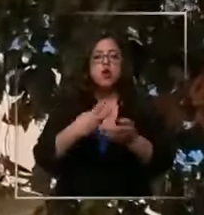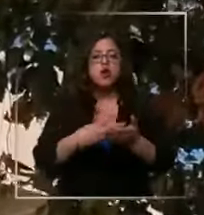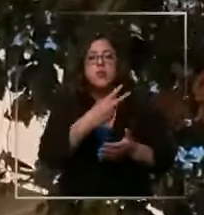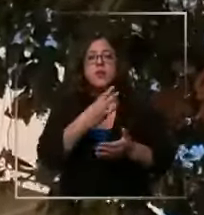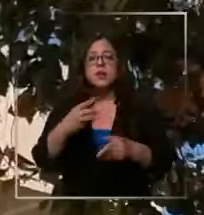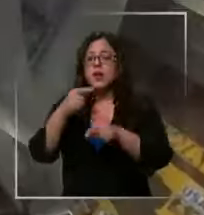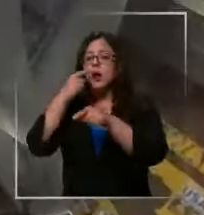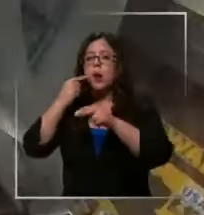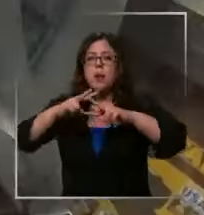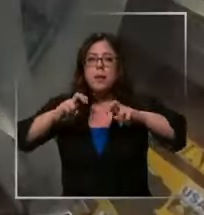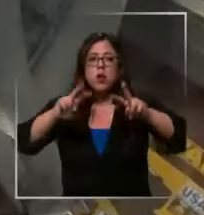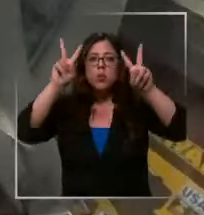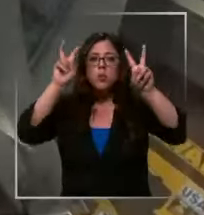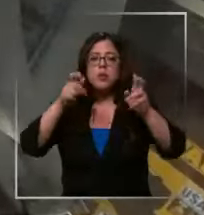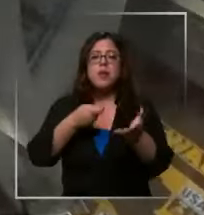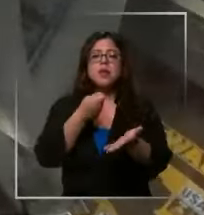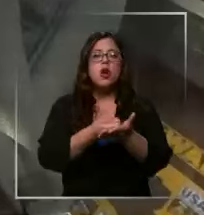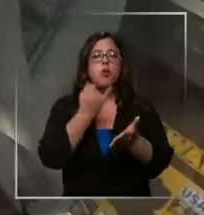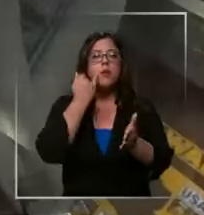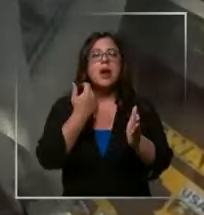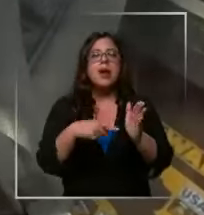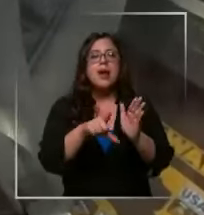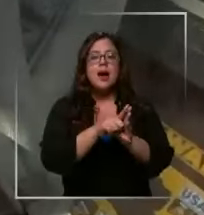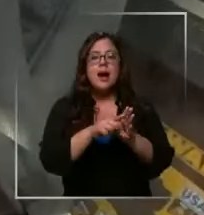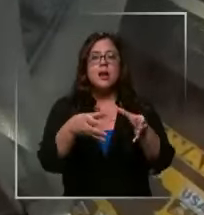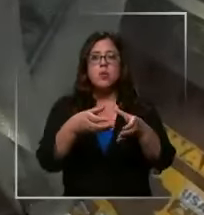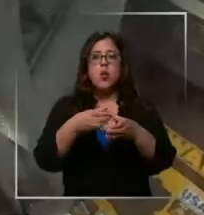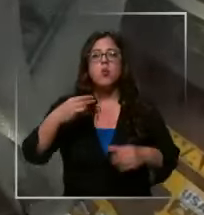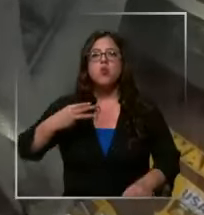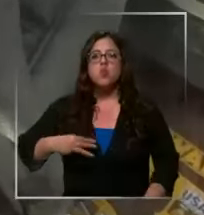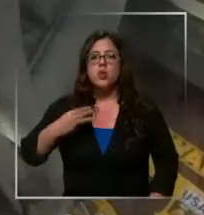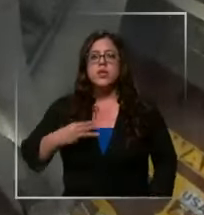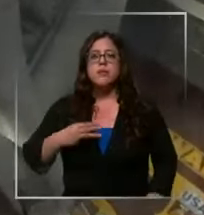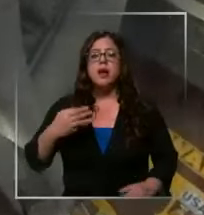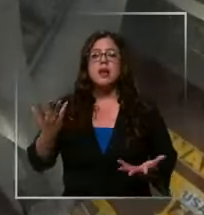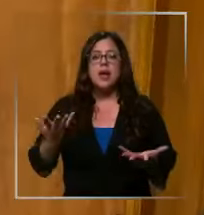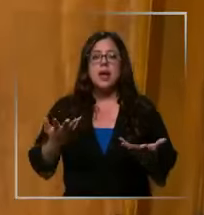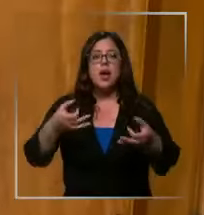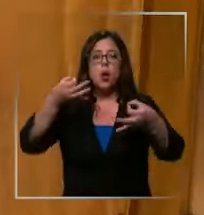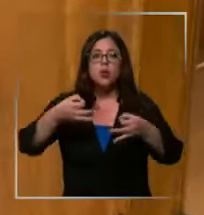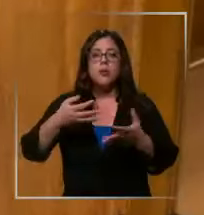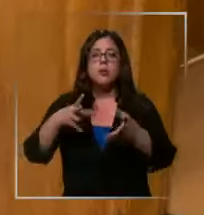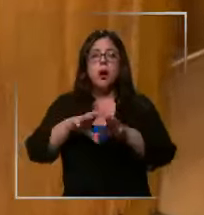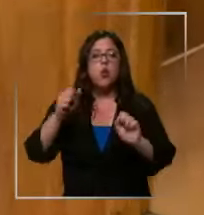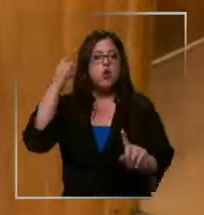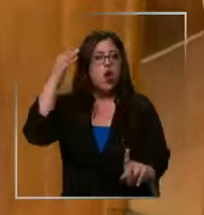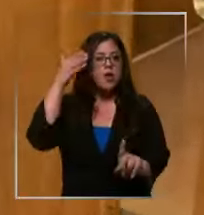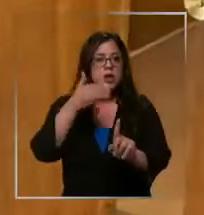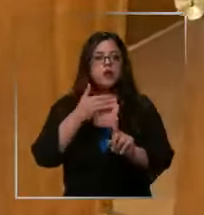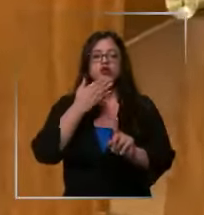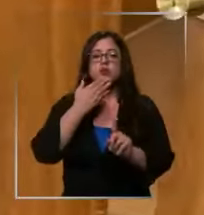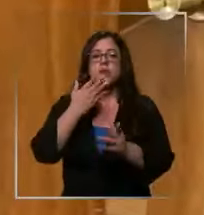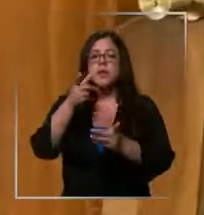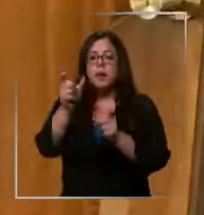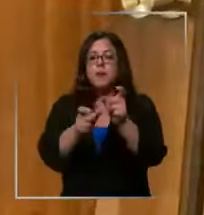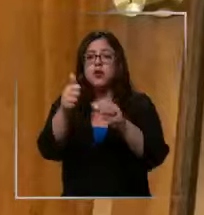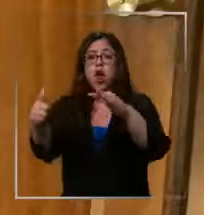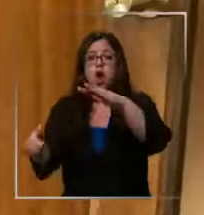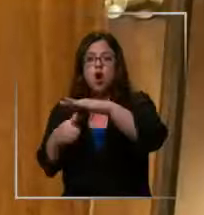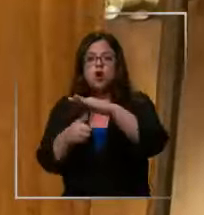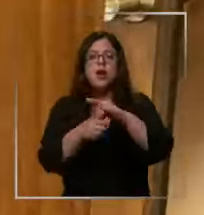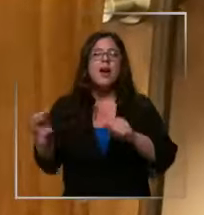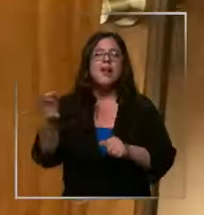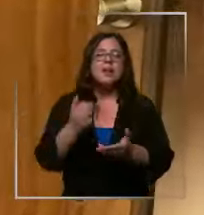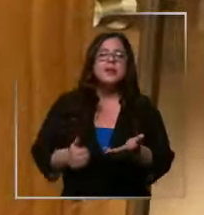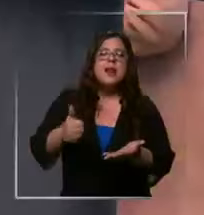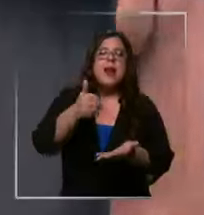es investigado por supuestas compras irregulares de la corporación municipal a través de tratos directos. Además, los concejales denuncian que el